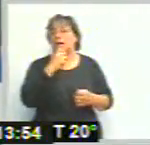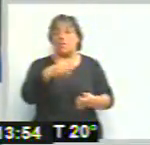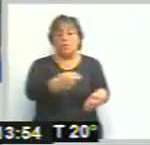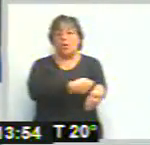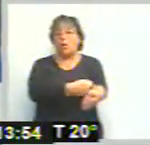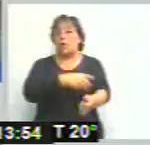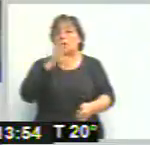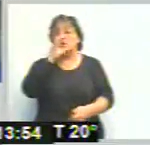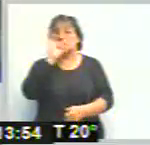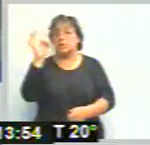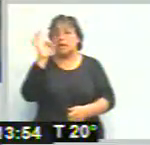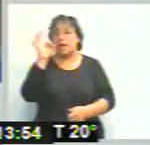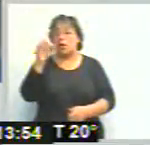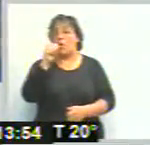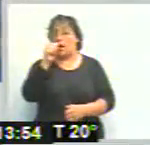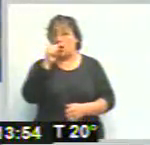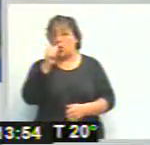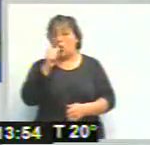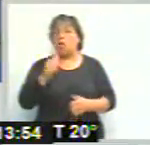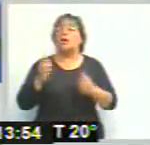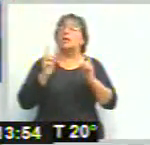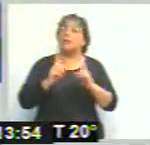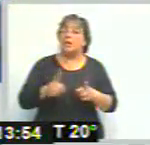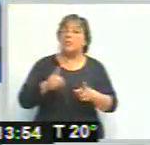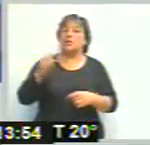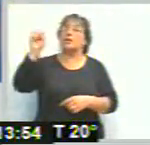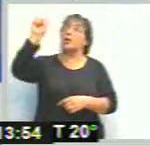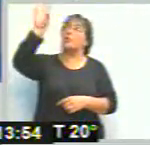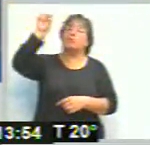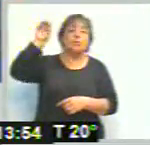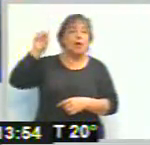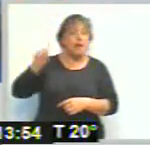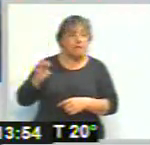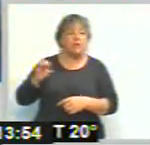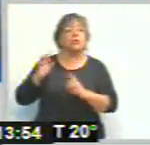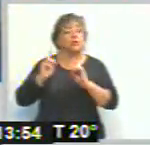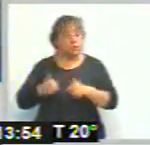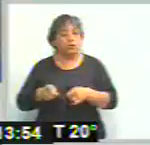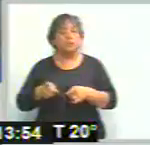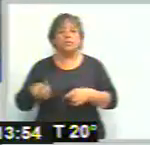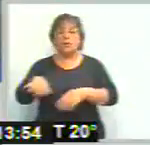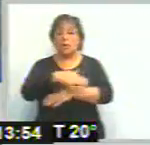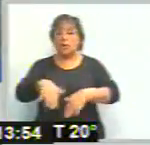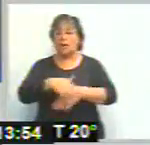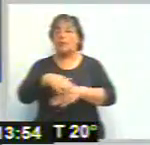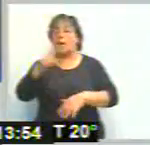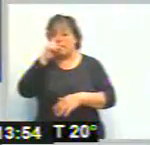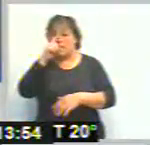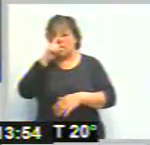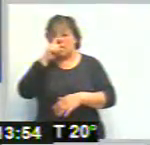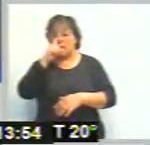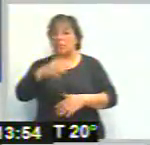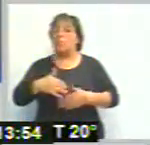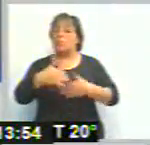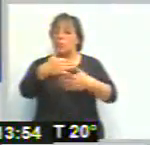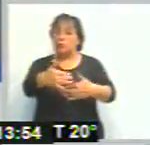ejemplo claro, el tema de los cinemómetros, el ejemplo claro, bueno, ahora de lo que es la Avenida Belgrano, y ahora próximamente lo que va a